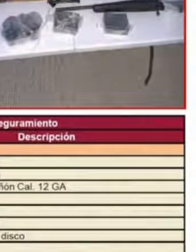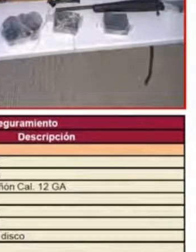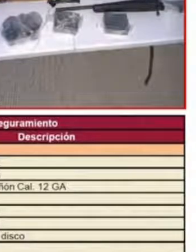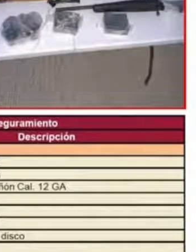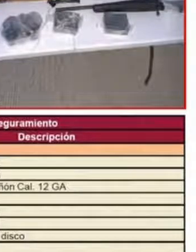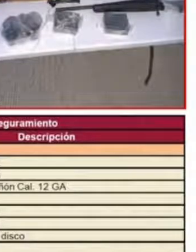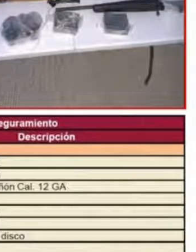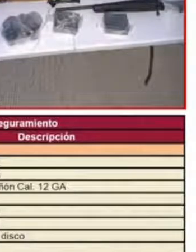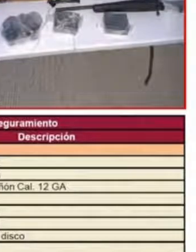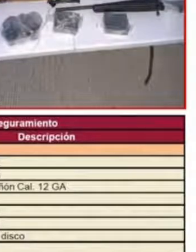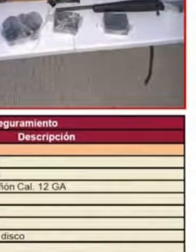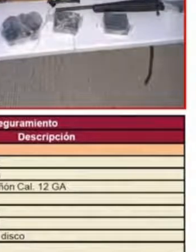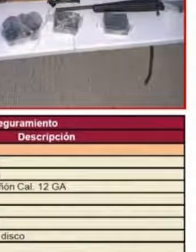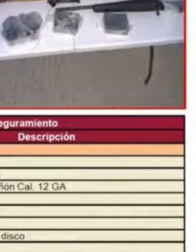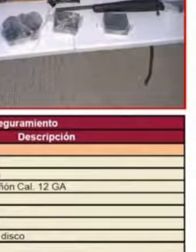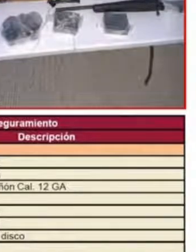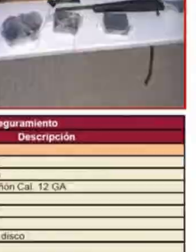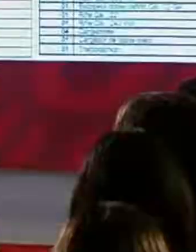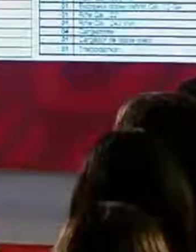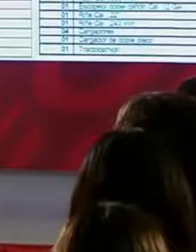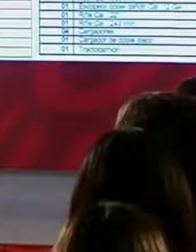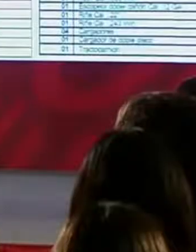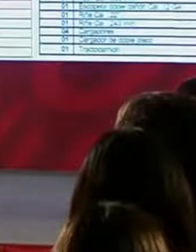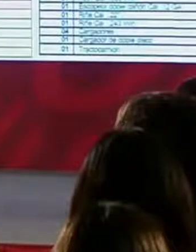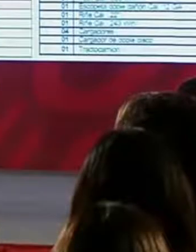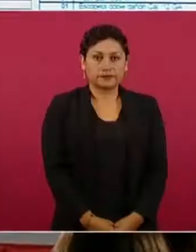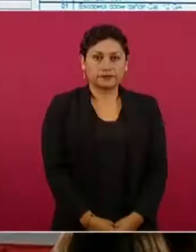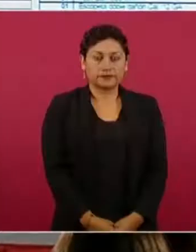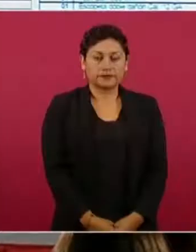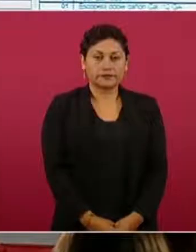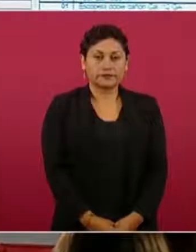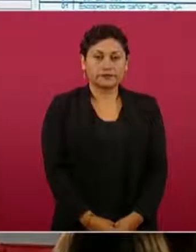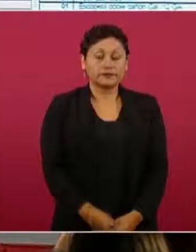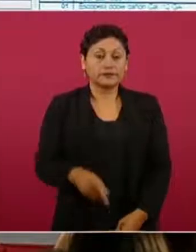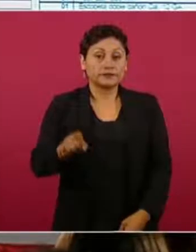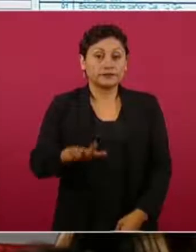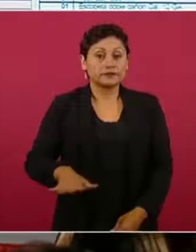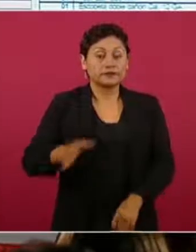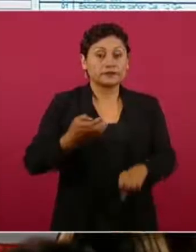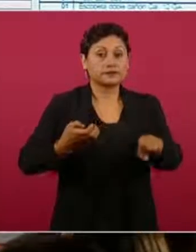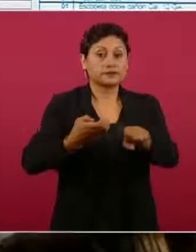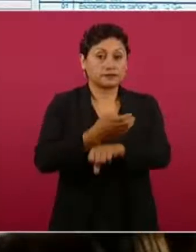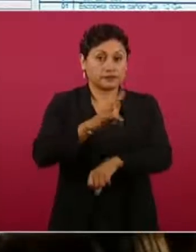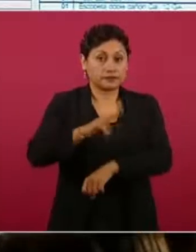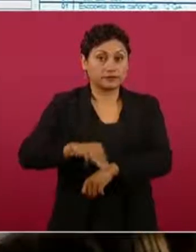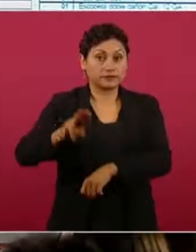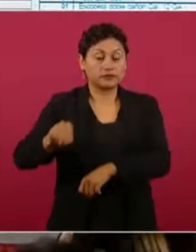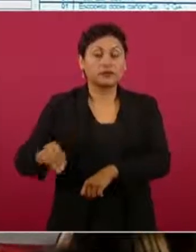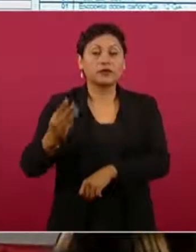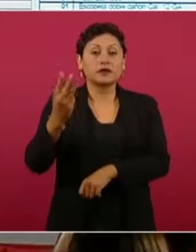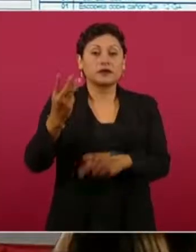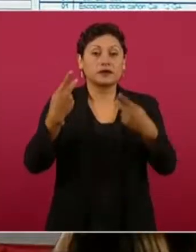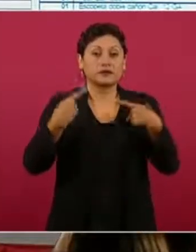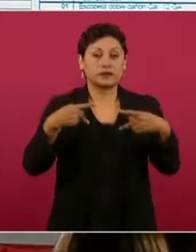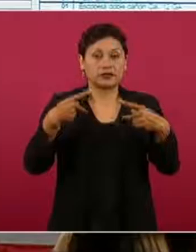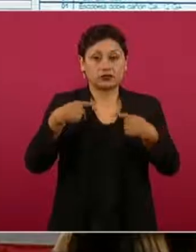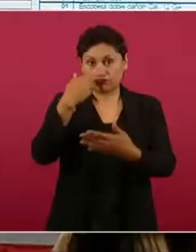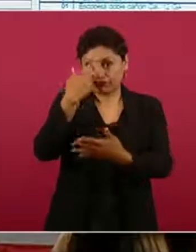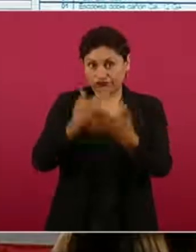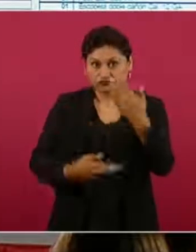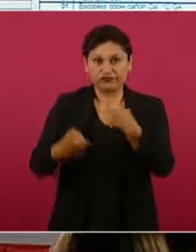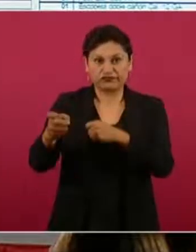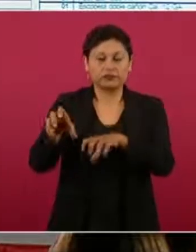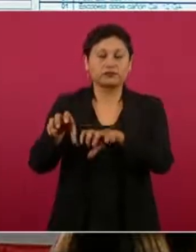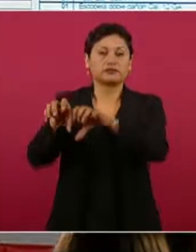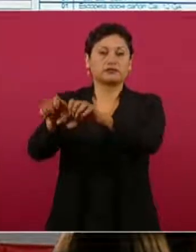diferentes delitos. En el caso de Uruapa, en Michoacán, fueron tres agresores detenidos, quienes tenían en